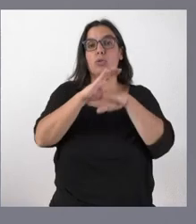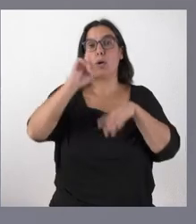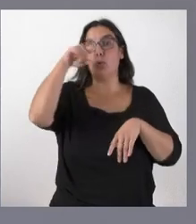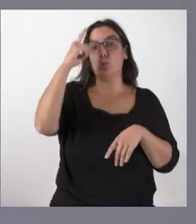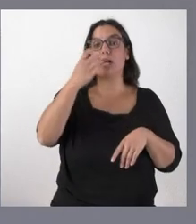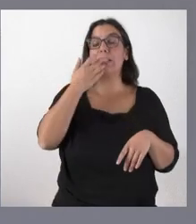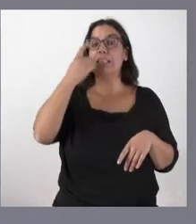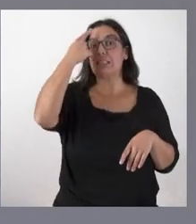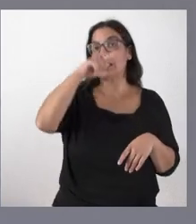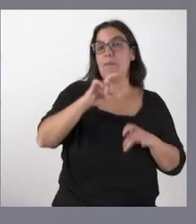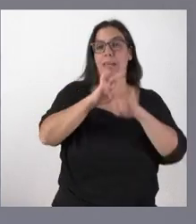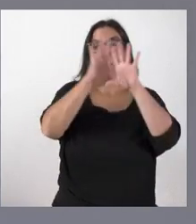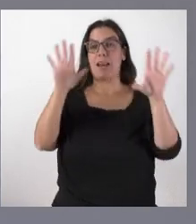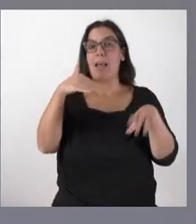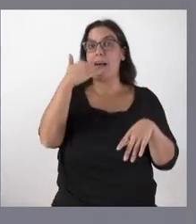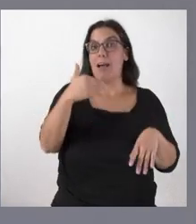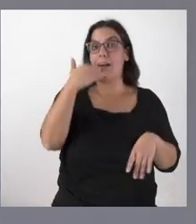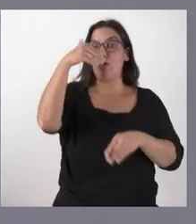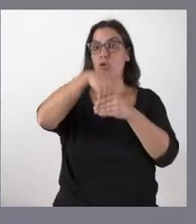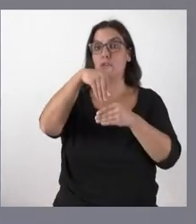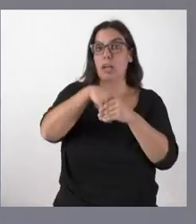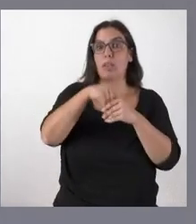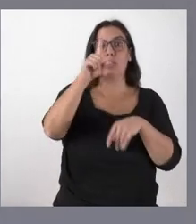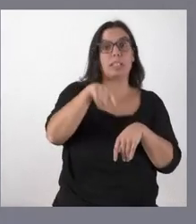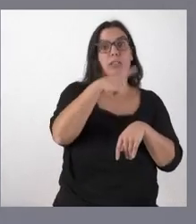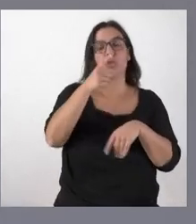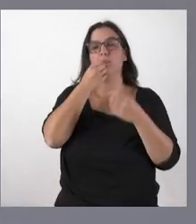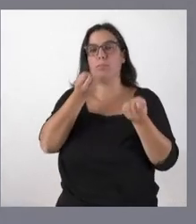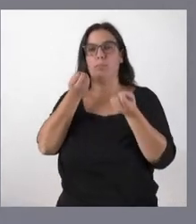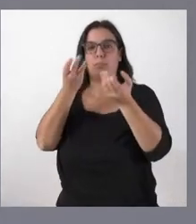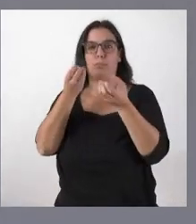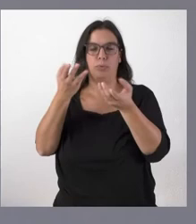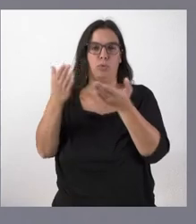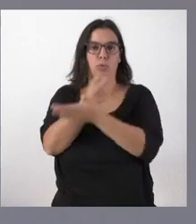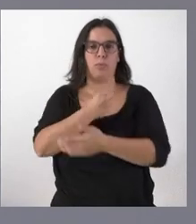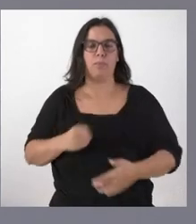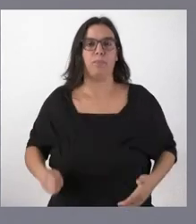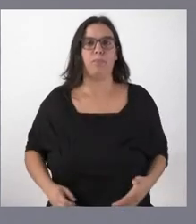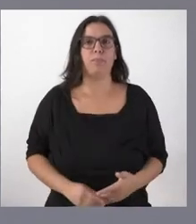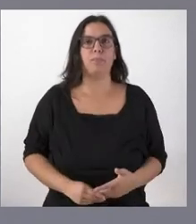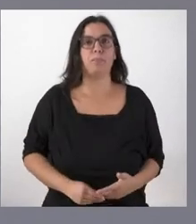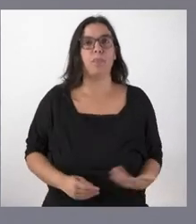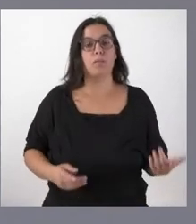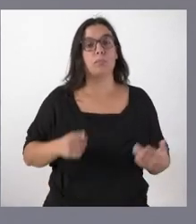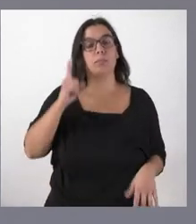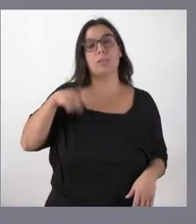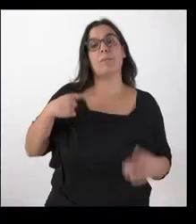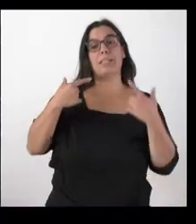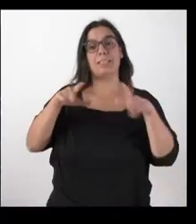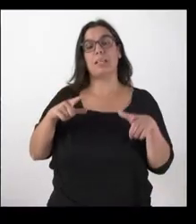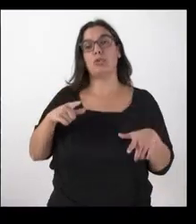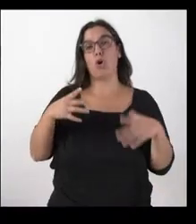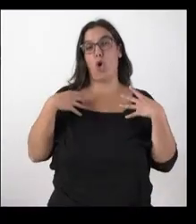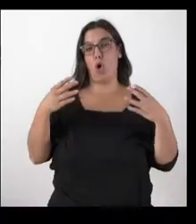tenga definido lógicamente el contenido del mismo les dará todo tipo de información al respecto. Hay mucha preocupación también en el sector del ovino